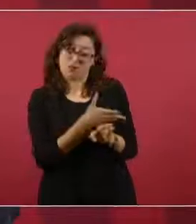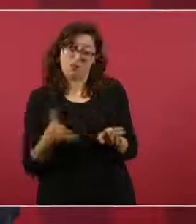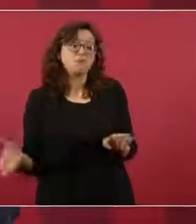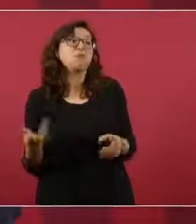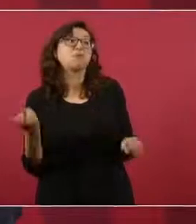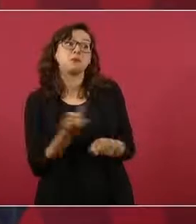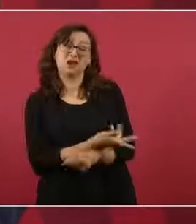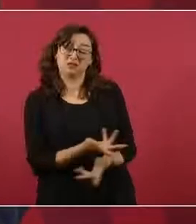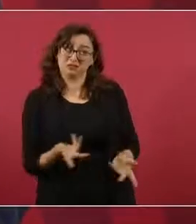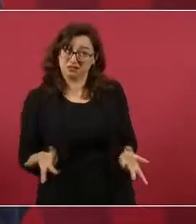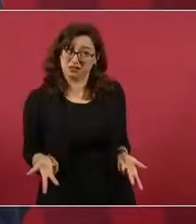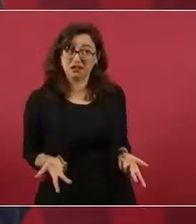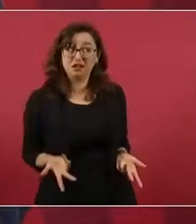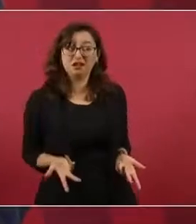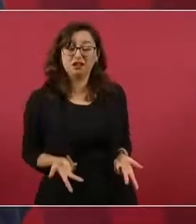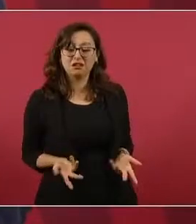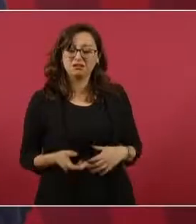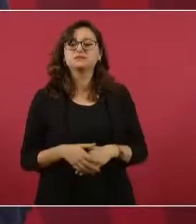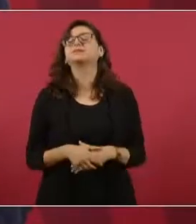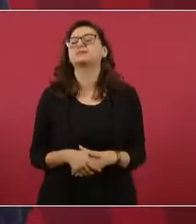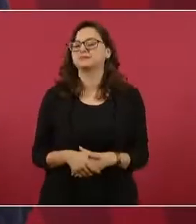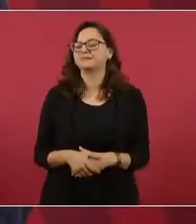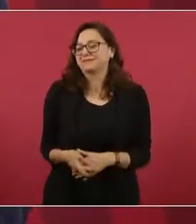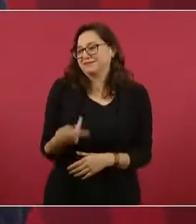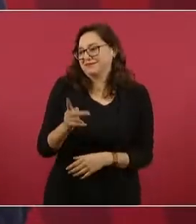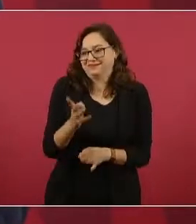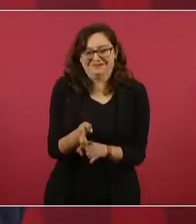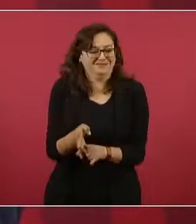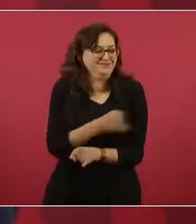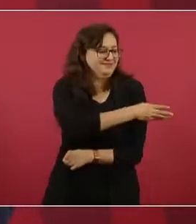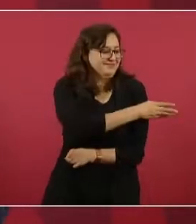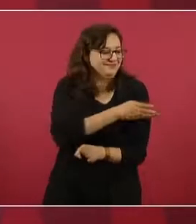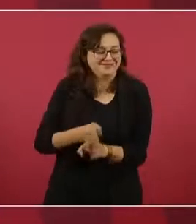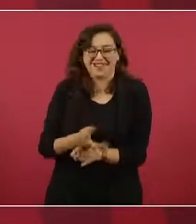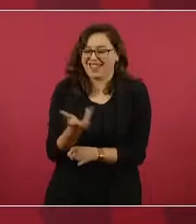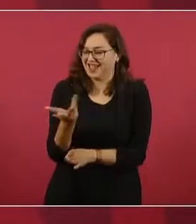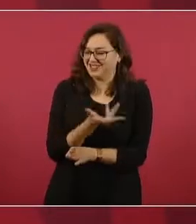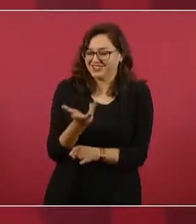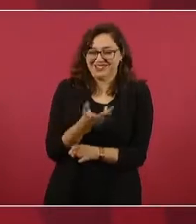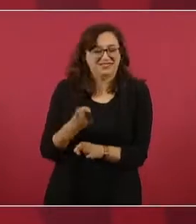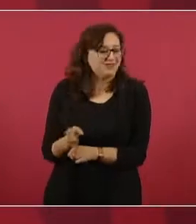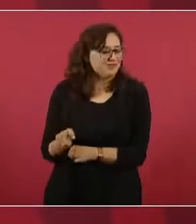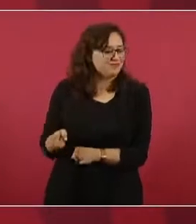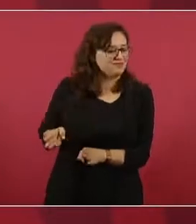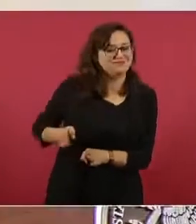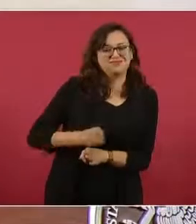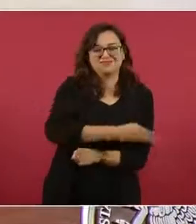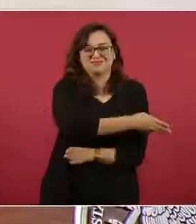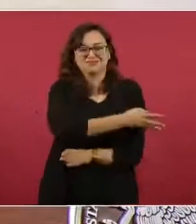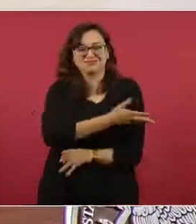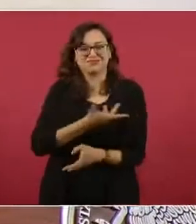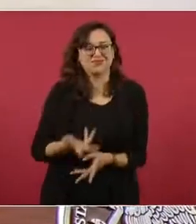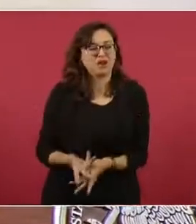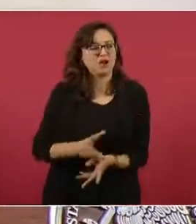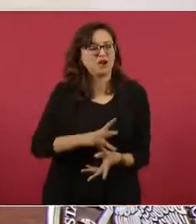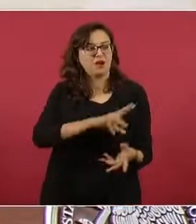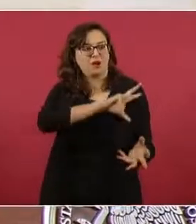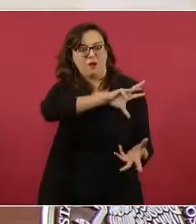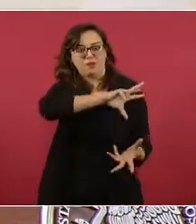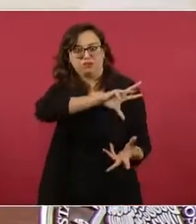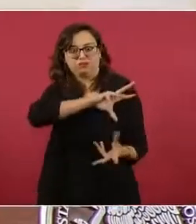pero lo que no se hizo se arraigó